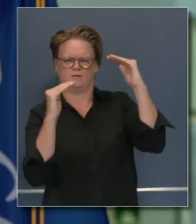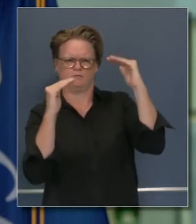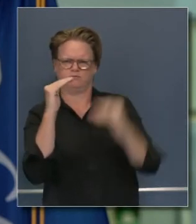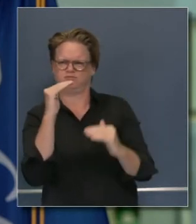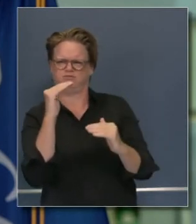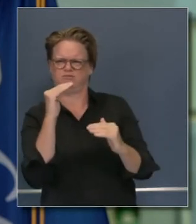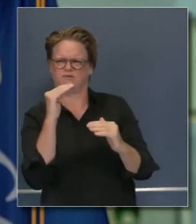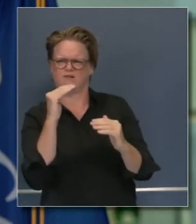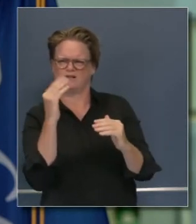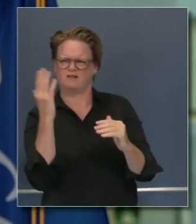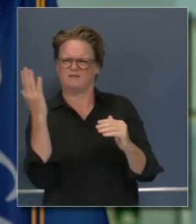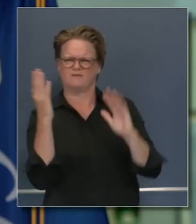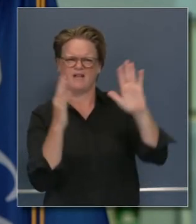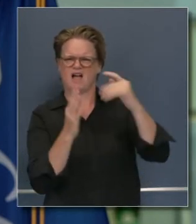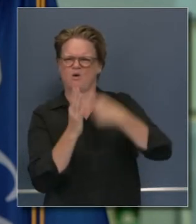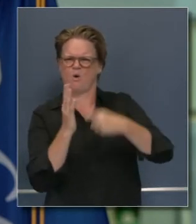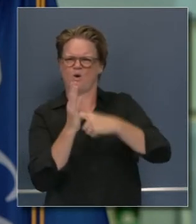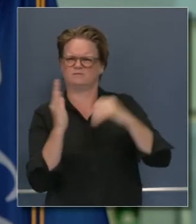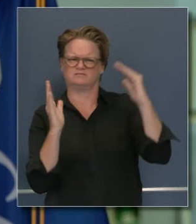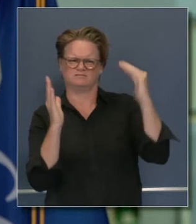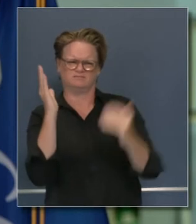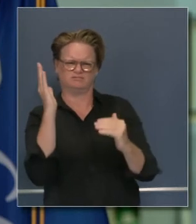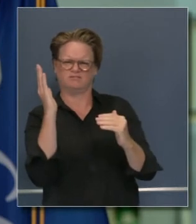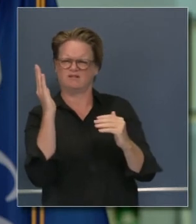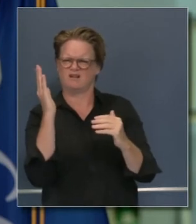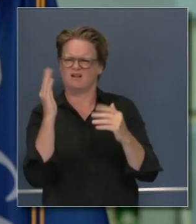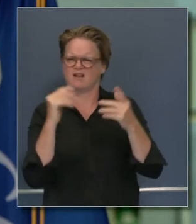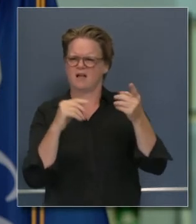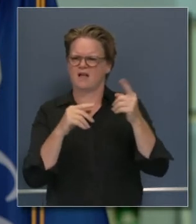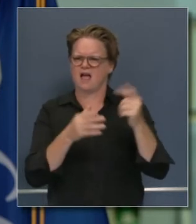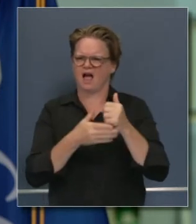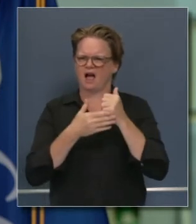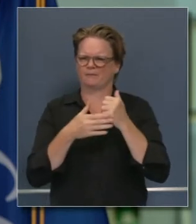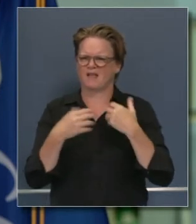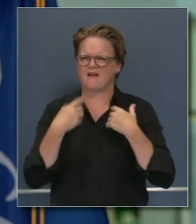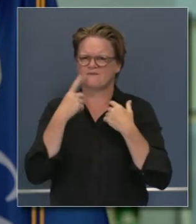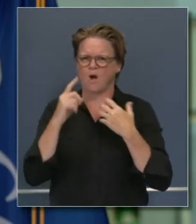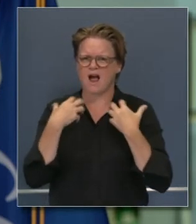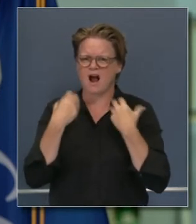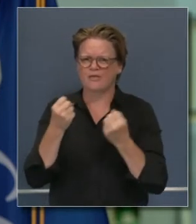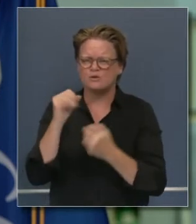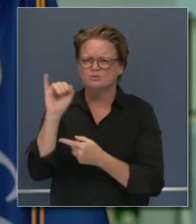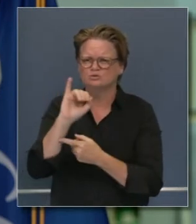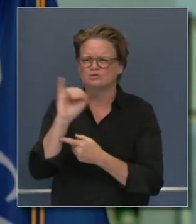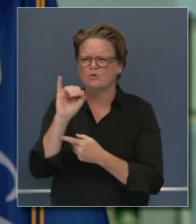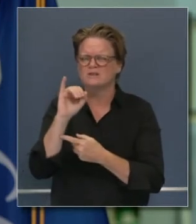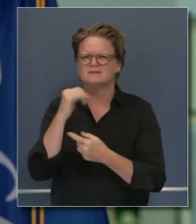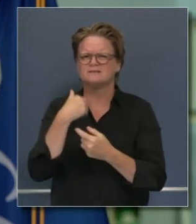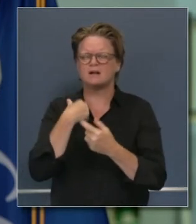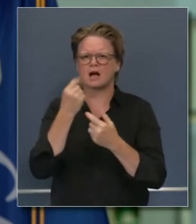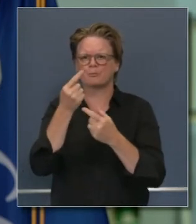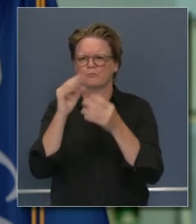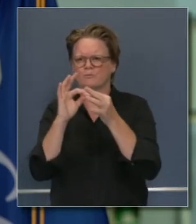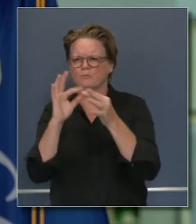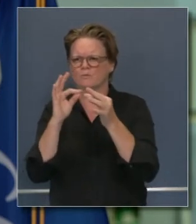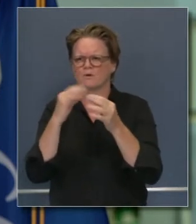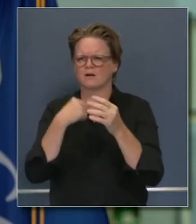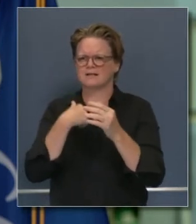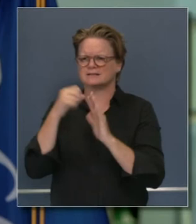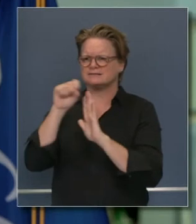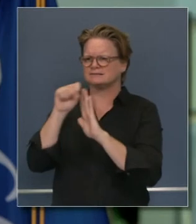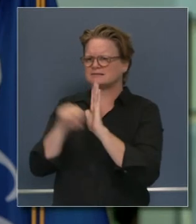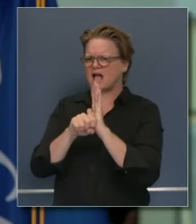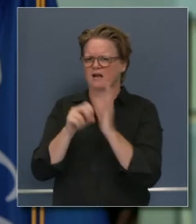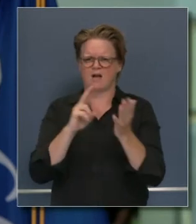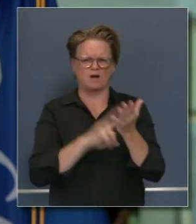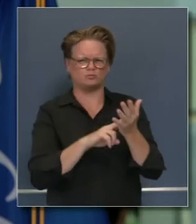diciendo que va a reducir el costo para cómo puede ayudar esto si esto es un contrato entre el